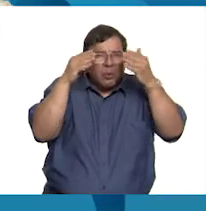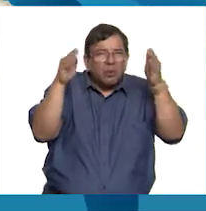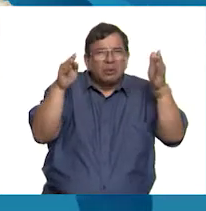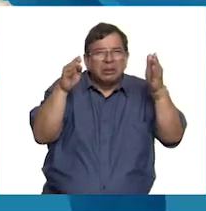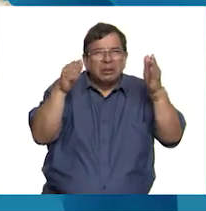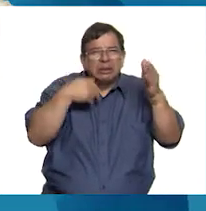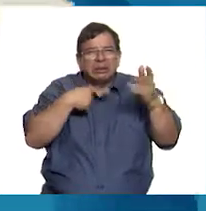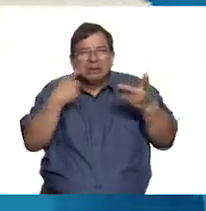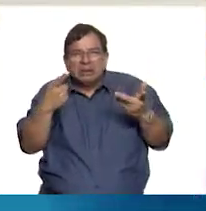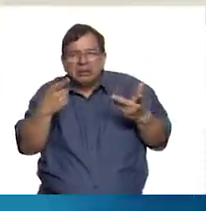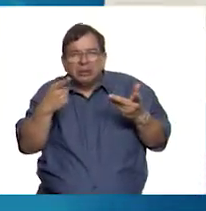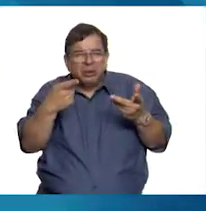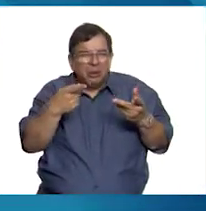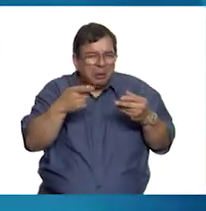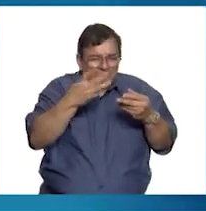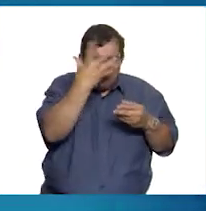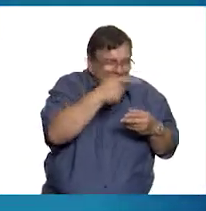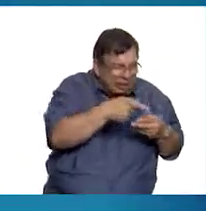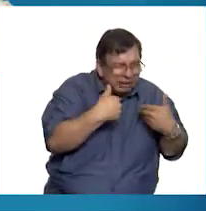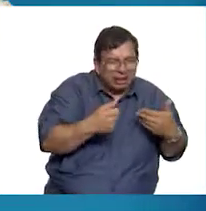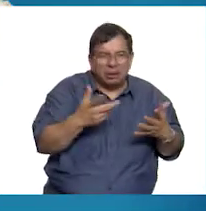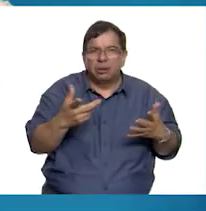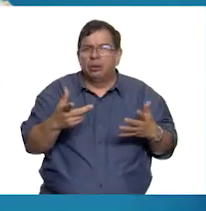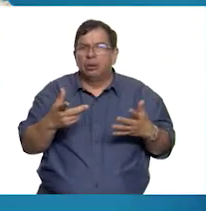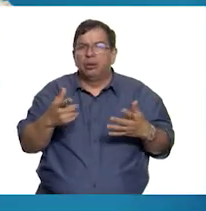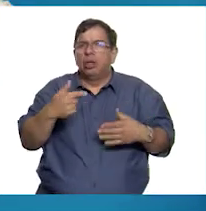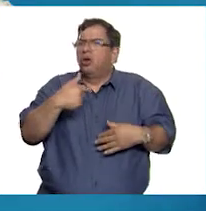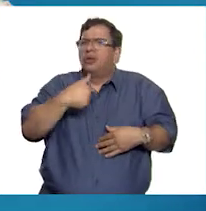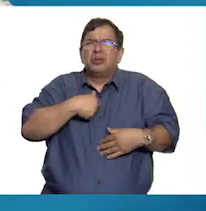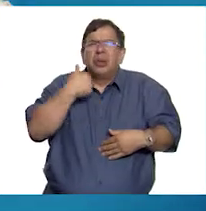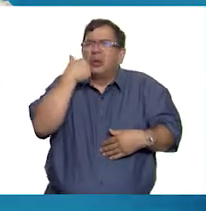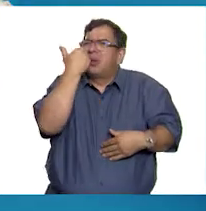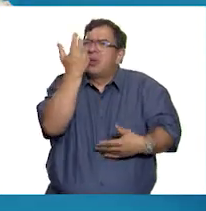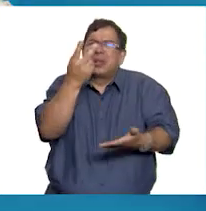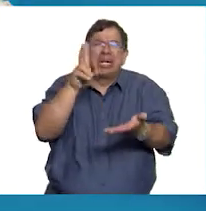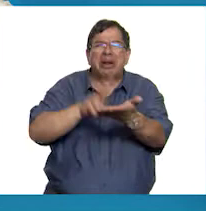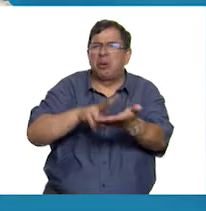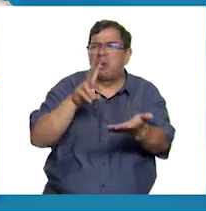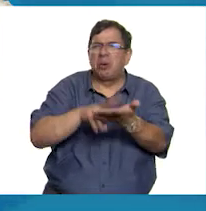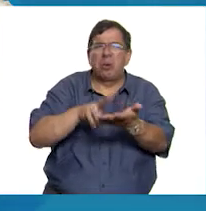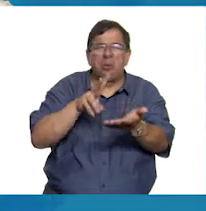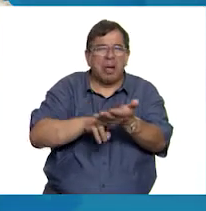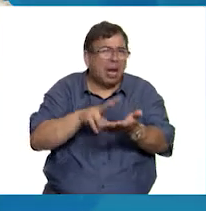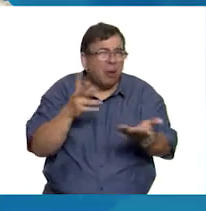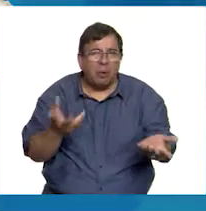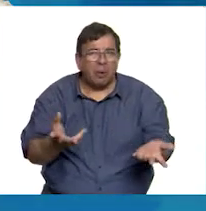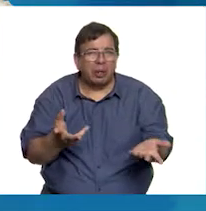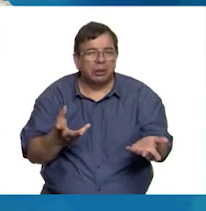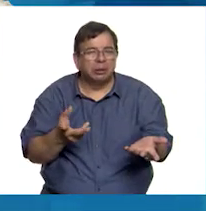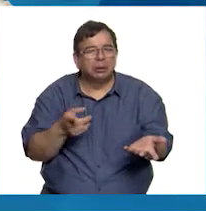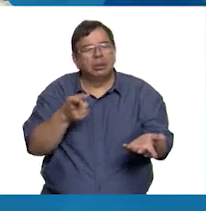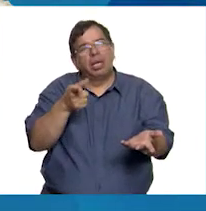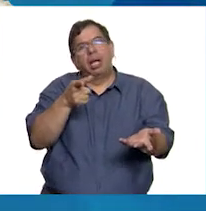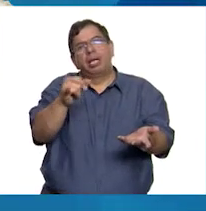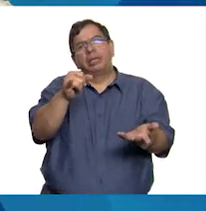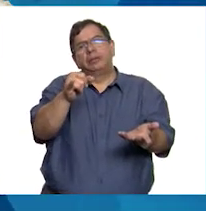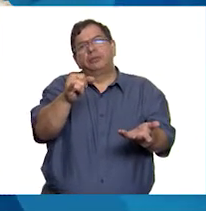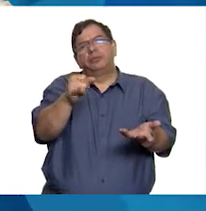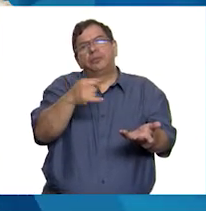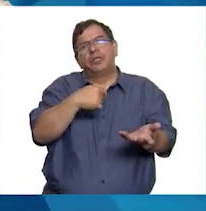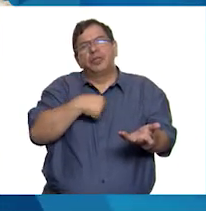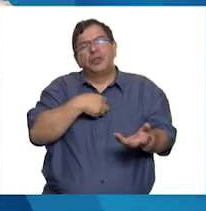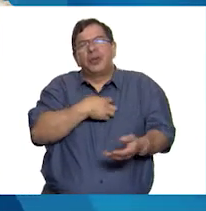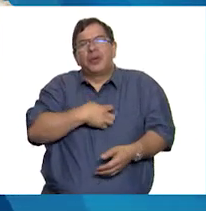entendimiento en las bellezas? Yo no estimo tesoros ni riquezas. Y así, siempre me causa más